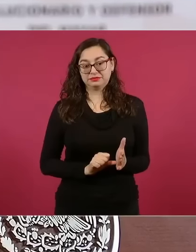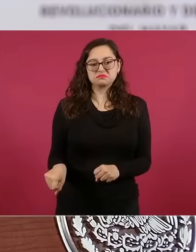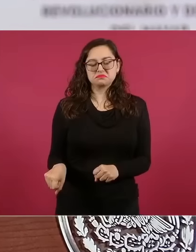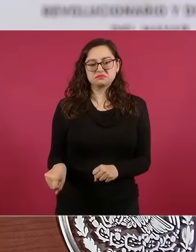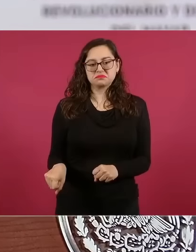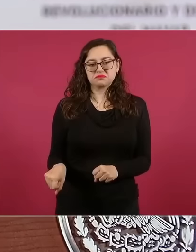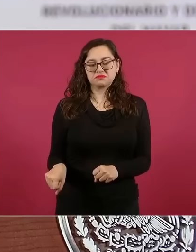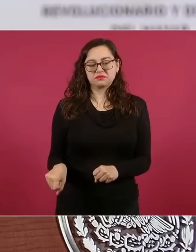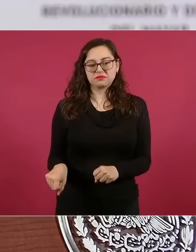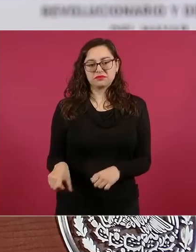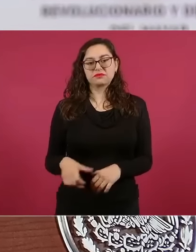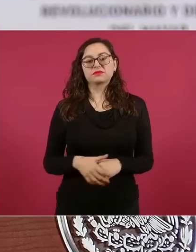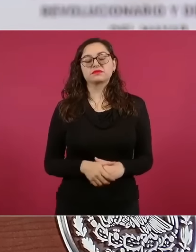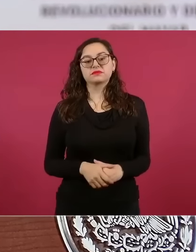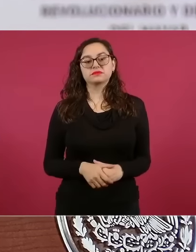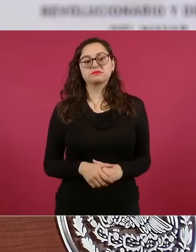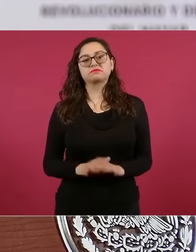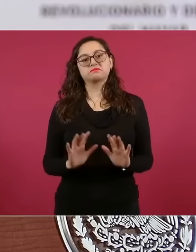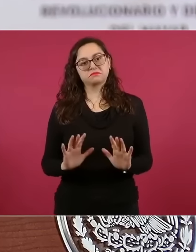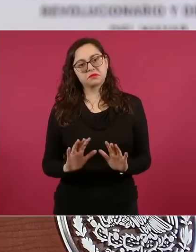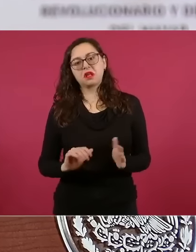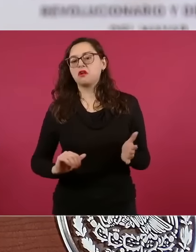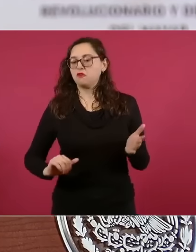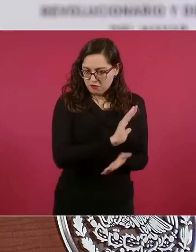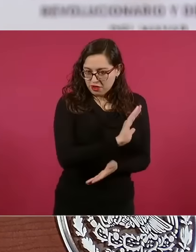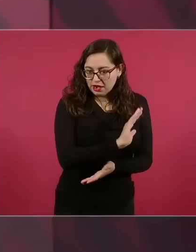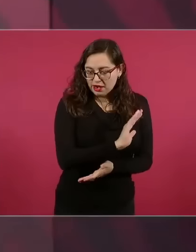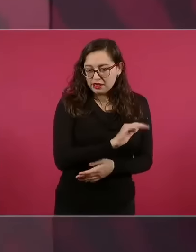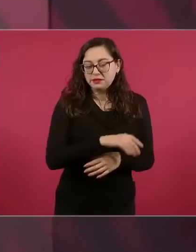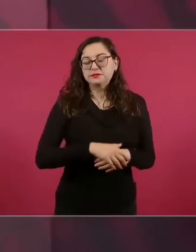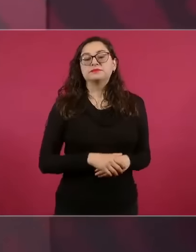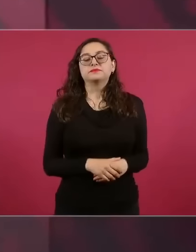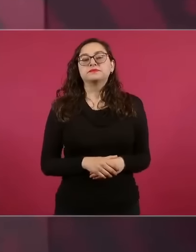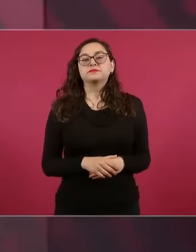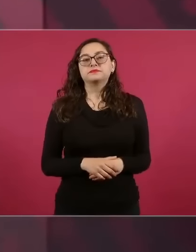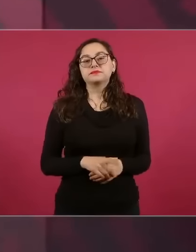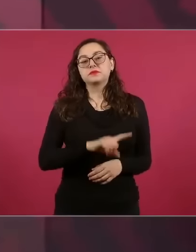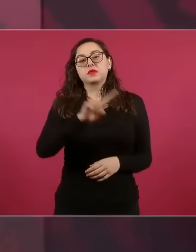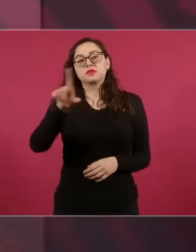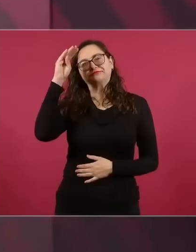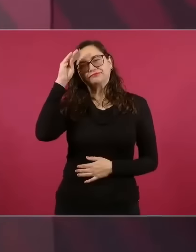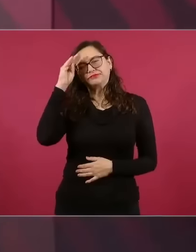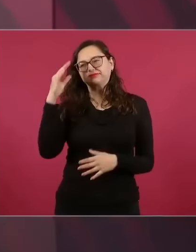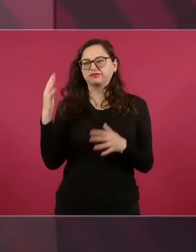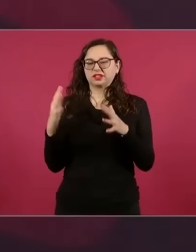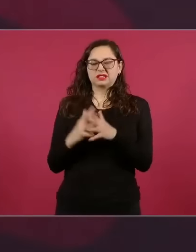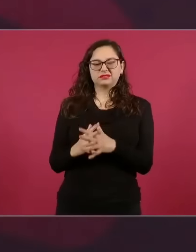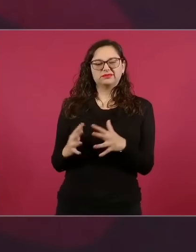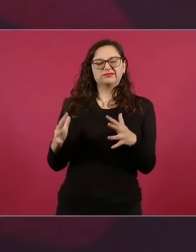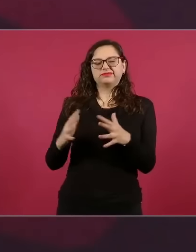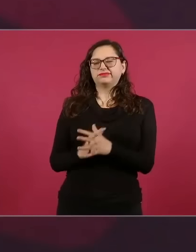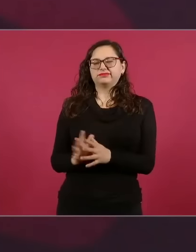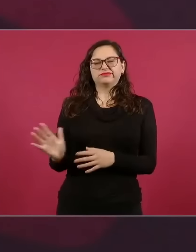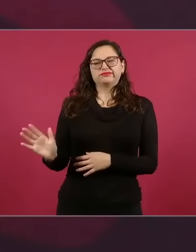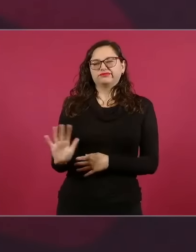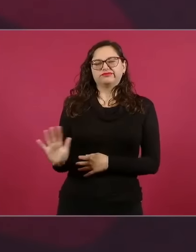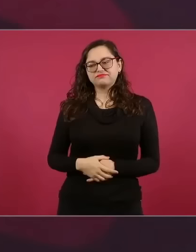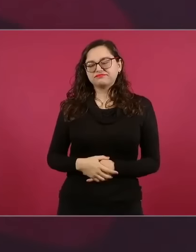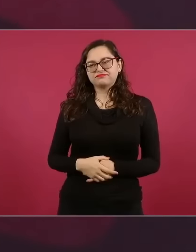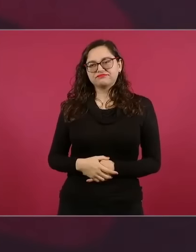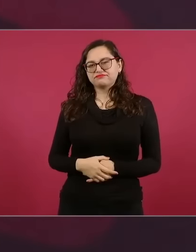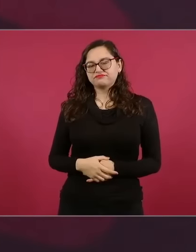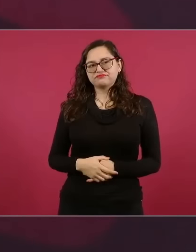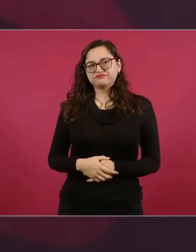territorio. Y luego inventaron, crearon una estrategia distinta,